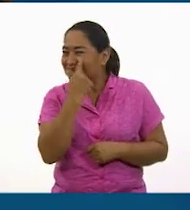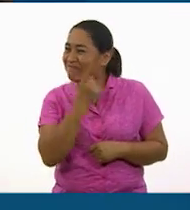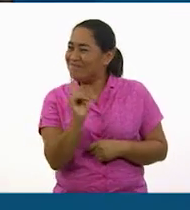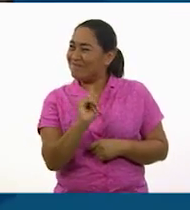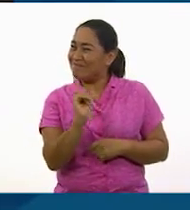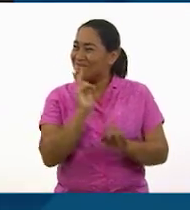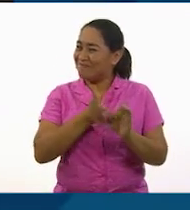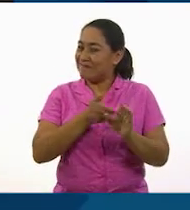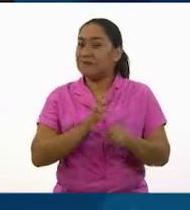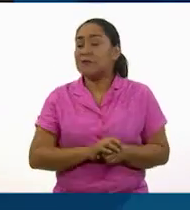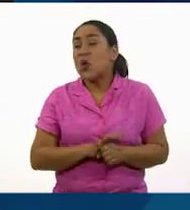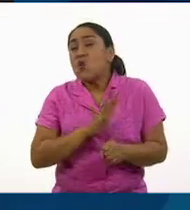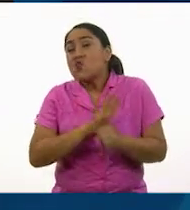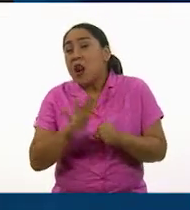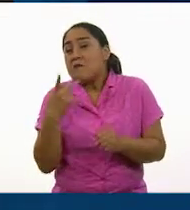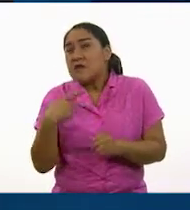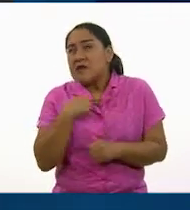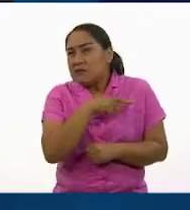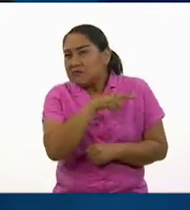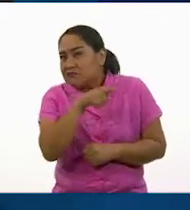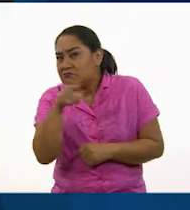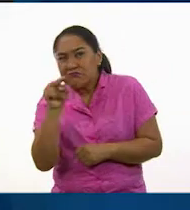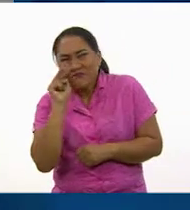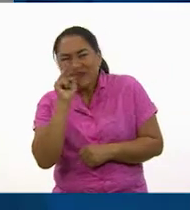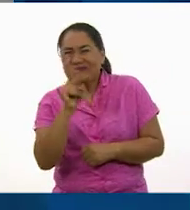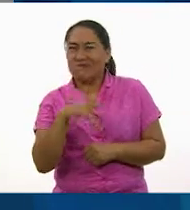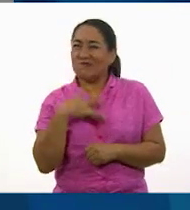¿A de estas personas te da desconfianza?